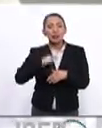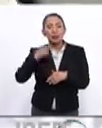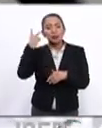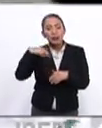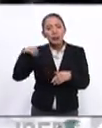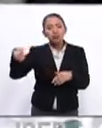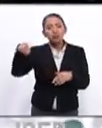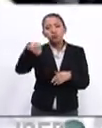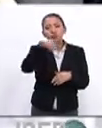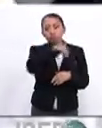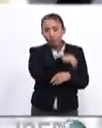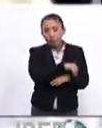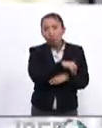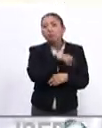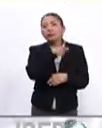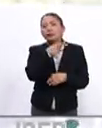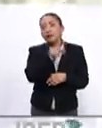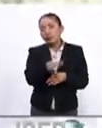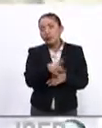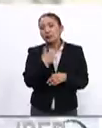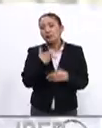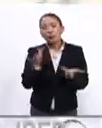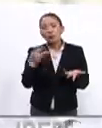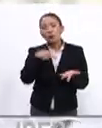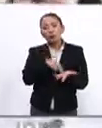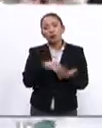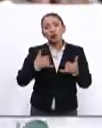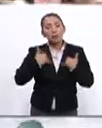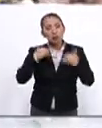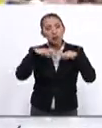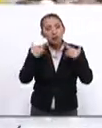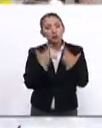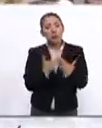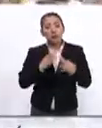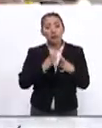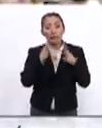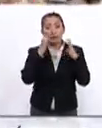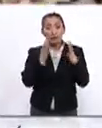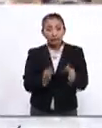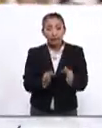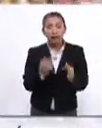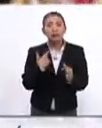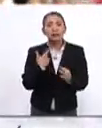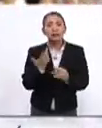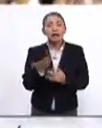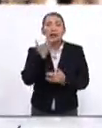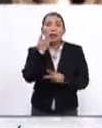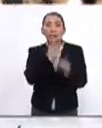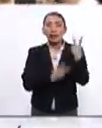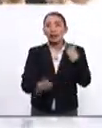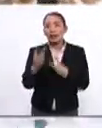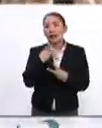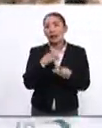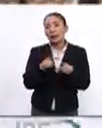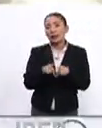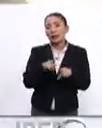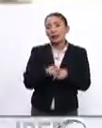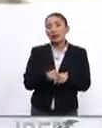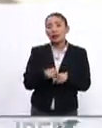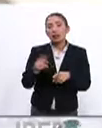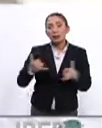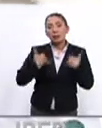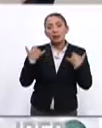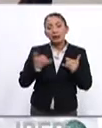y entonces se congregue con los jóvenes y oficialmente él les dé esa bienvenida a la jornada mundial de la